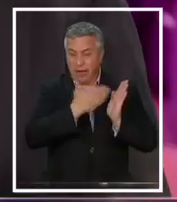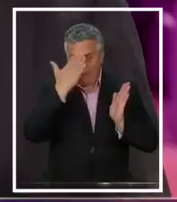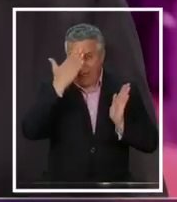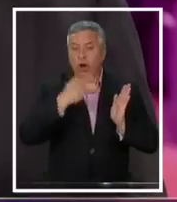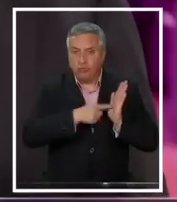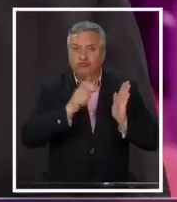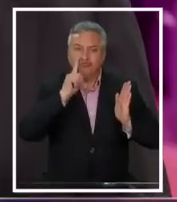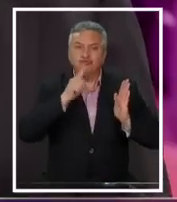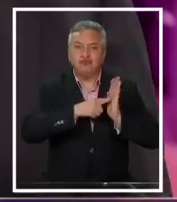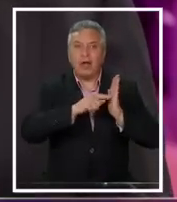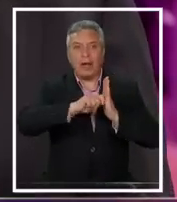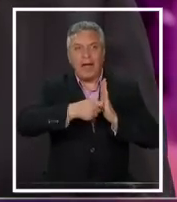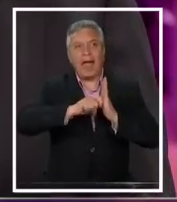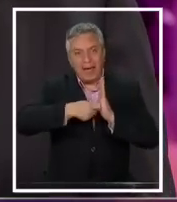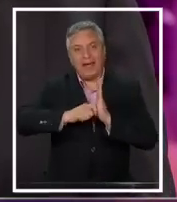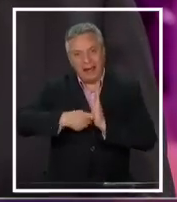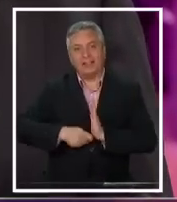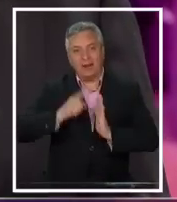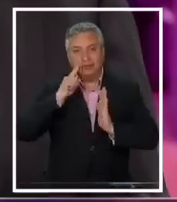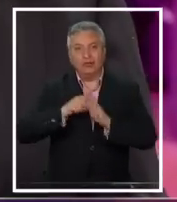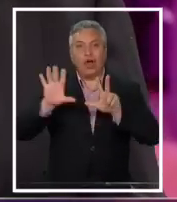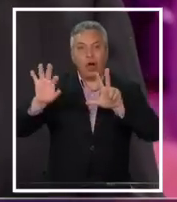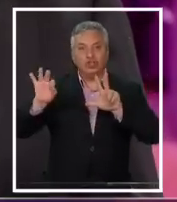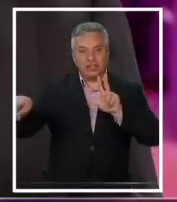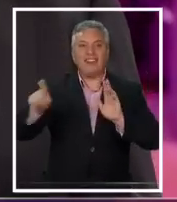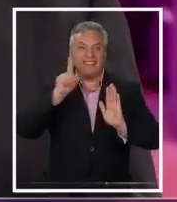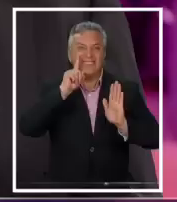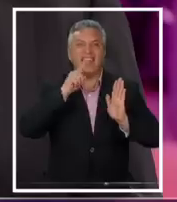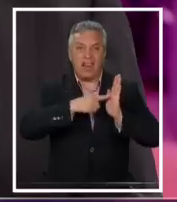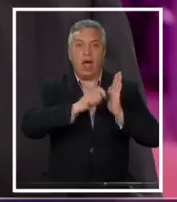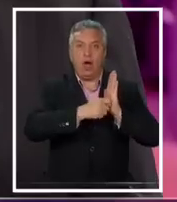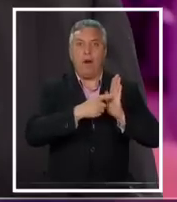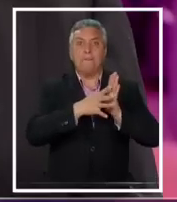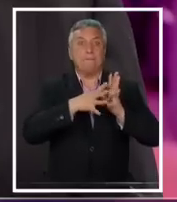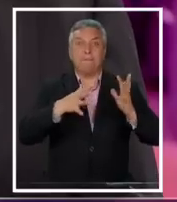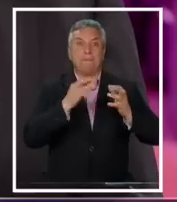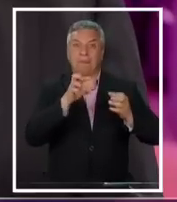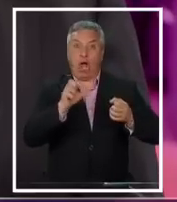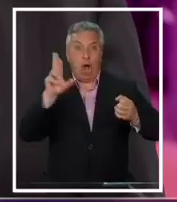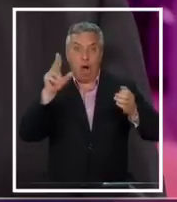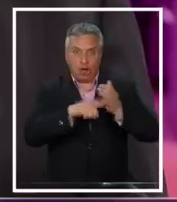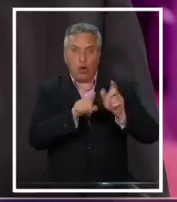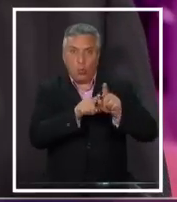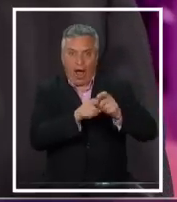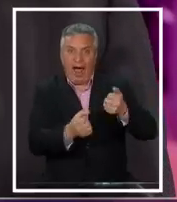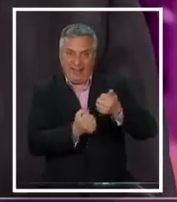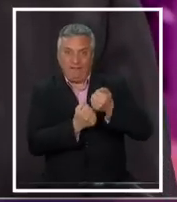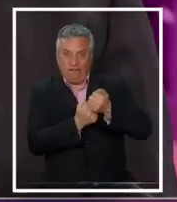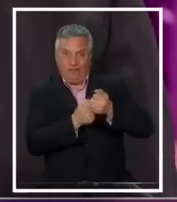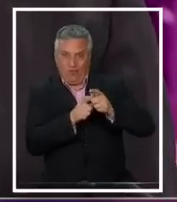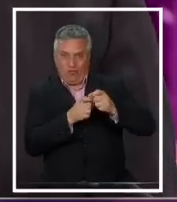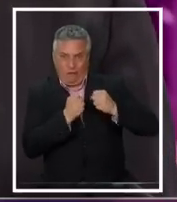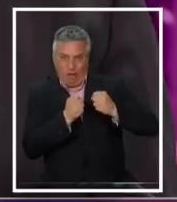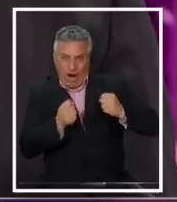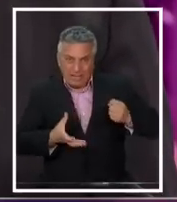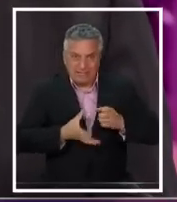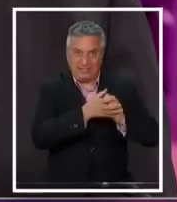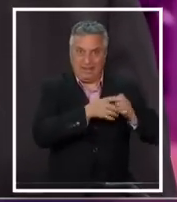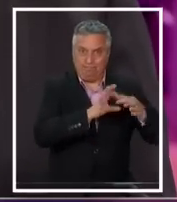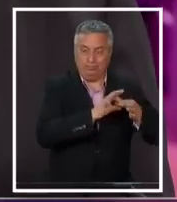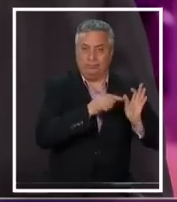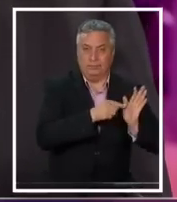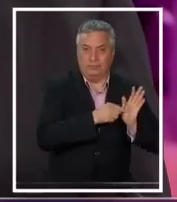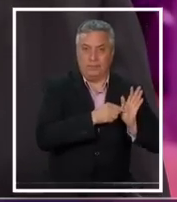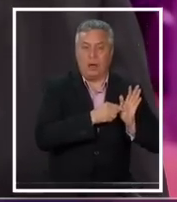candados. Esos candados que tanto le criticamos, la de los 80 los tiene esta, y peores, reforzados. Y yo confío en que a través del